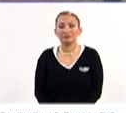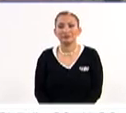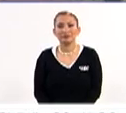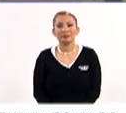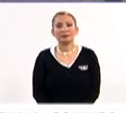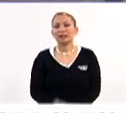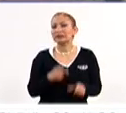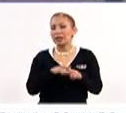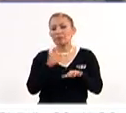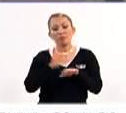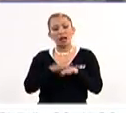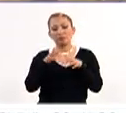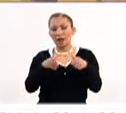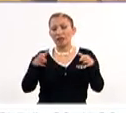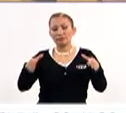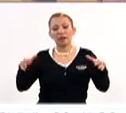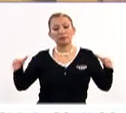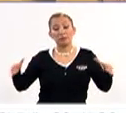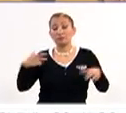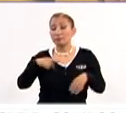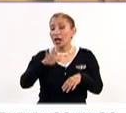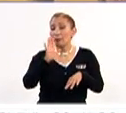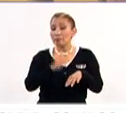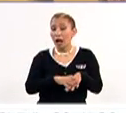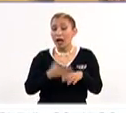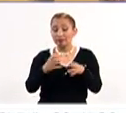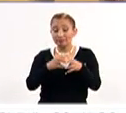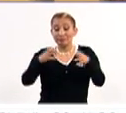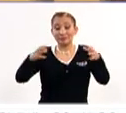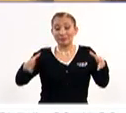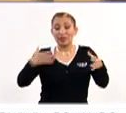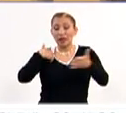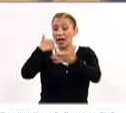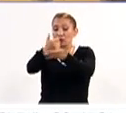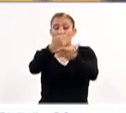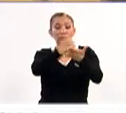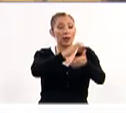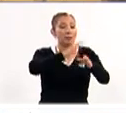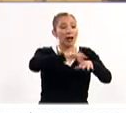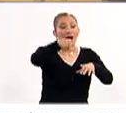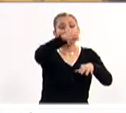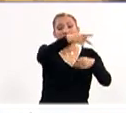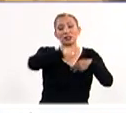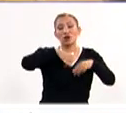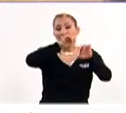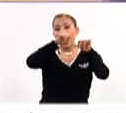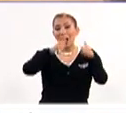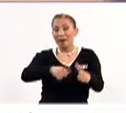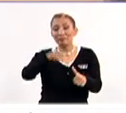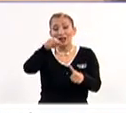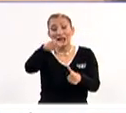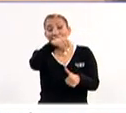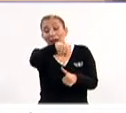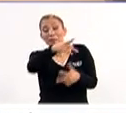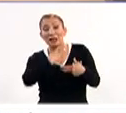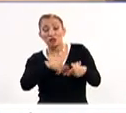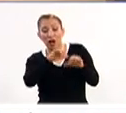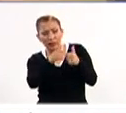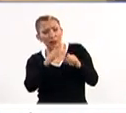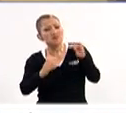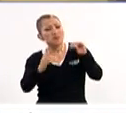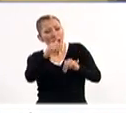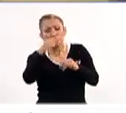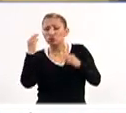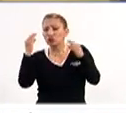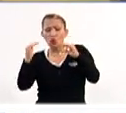Seguir creciendo, seguir creciendo, pero sobre todo en el crecimiento de ayuda hacia el artesano, seguir haciendo que el artesano siga creciendo, más que el museo